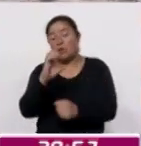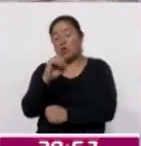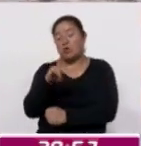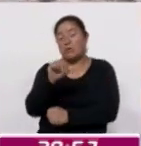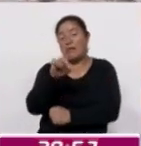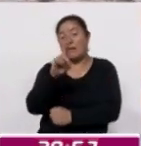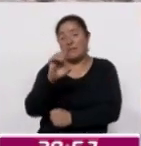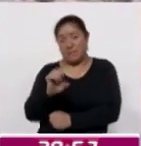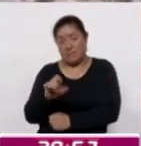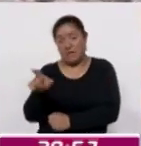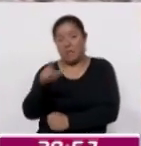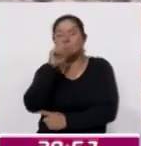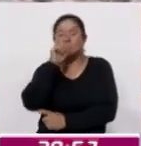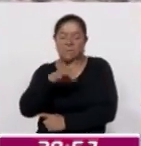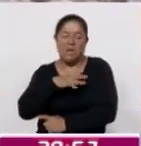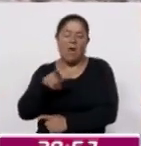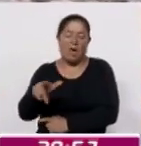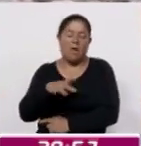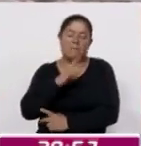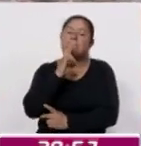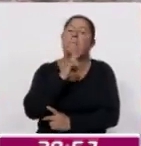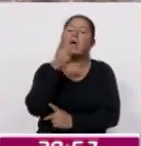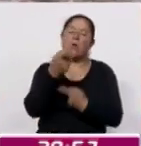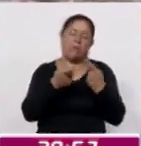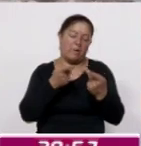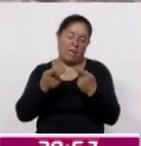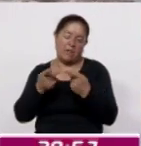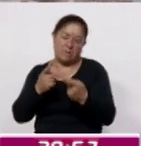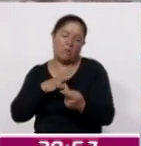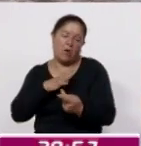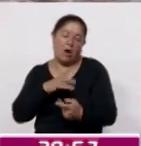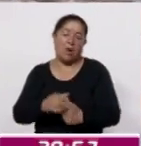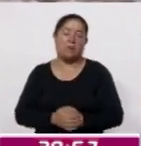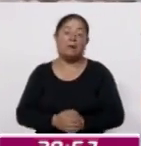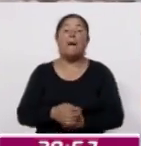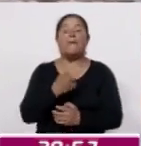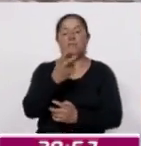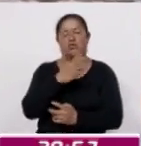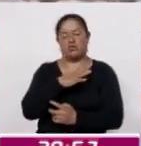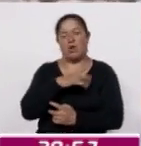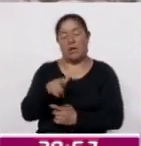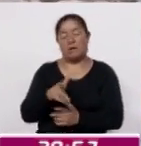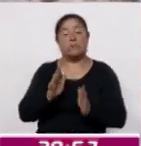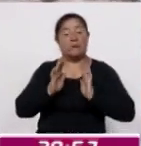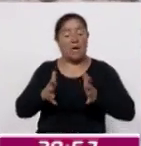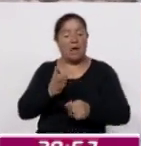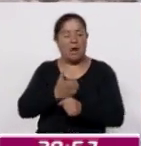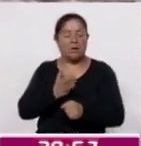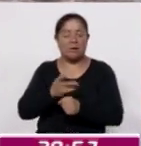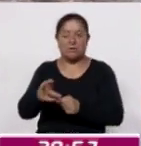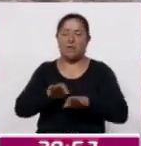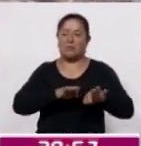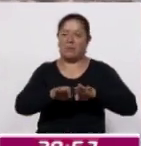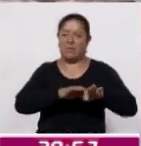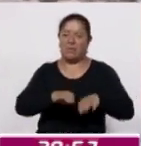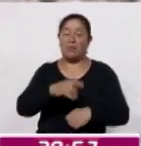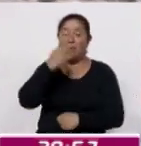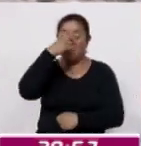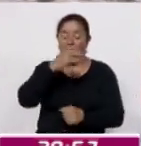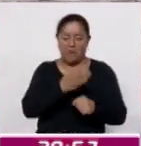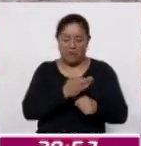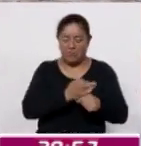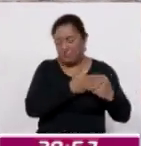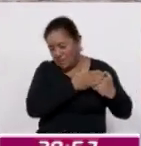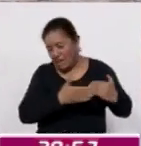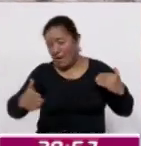Sí, ya vamos a tener un mejor preparativo, por eso tenemos ya ahorita trabajo de aquí a